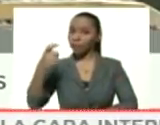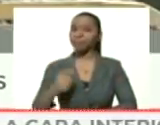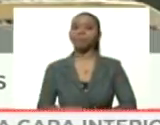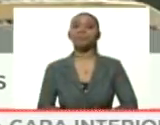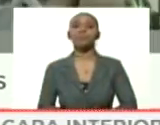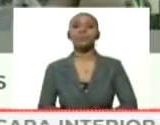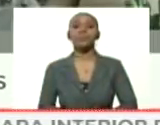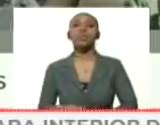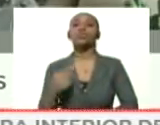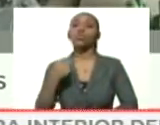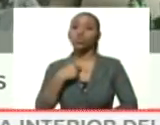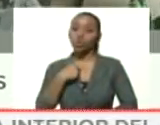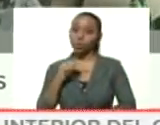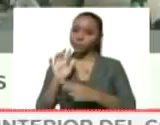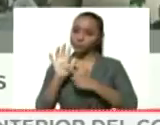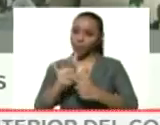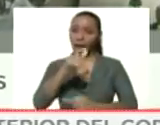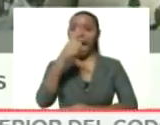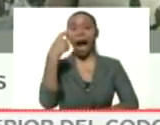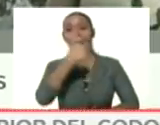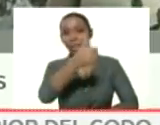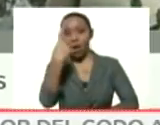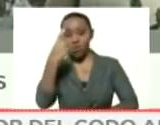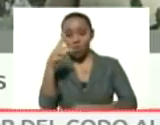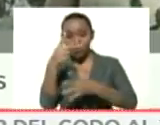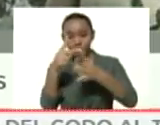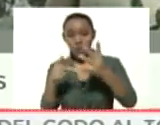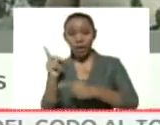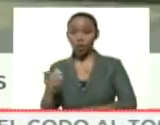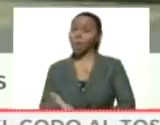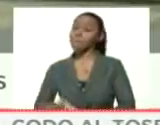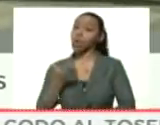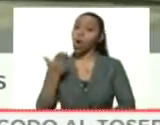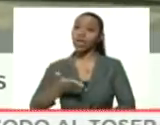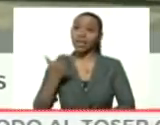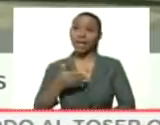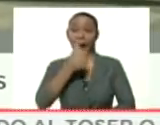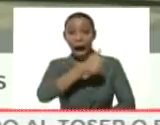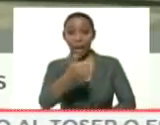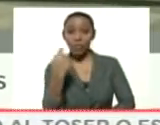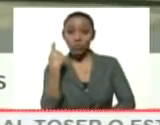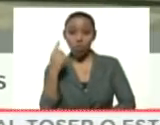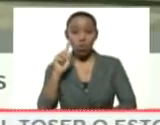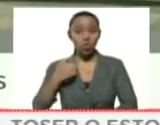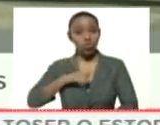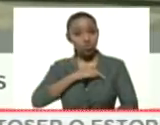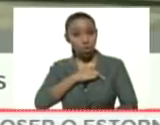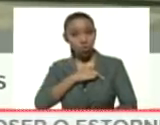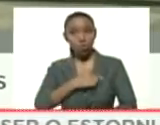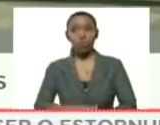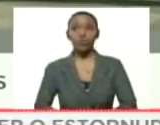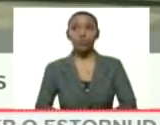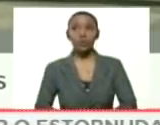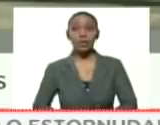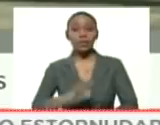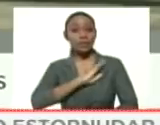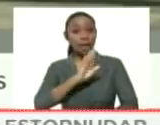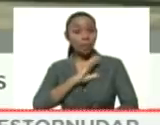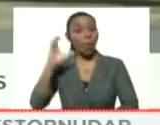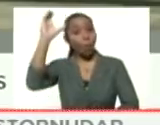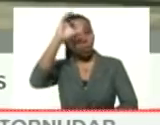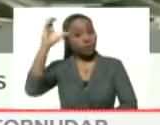Voy a referirme a cada uno de ellos porque es muy importante que cada uno de nosotros y de nosotras tengamos